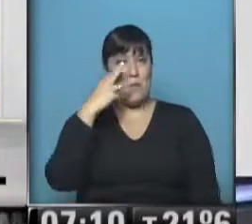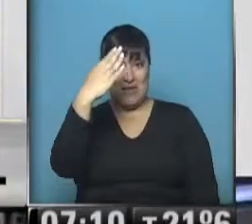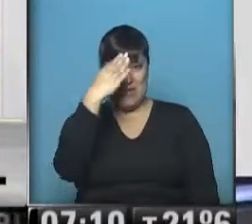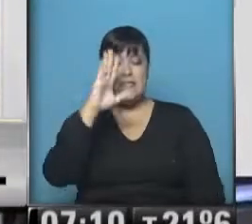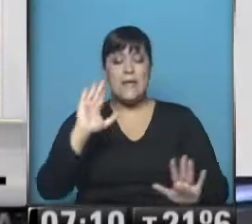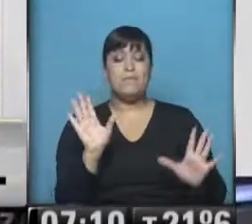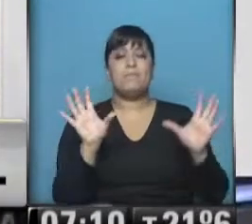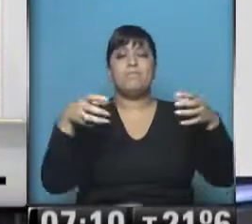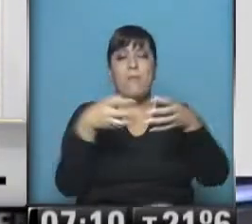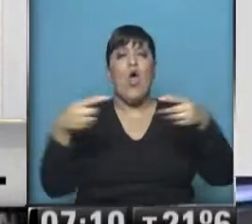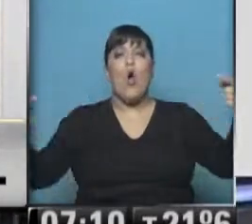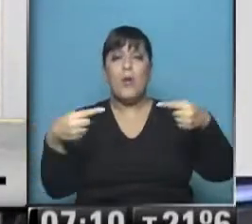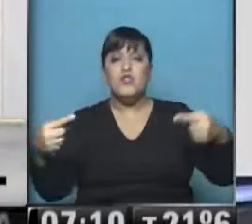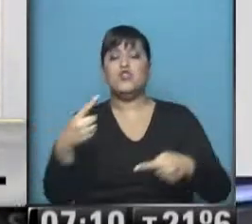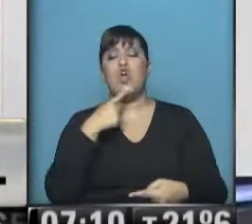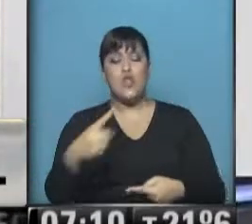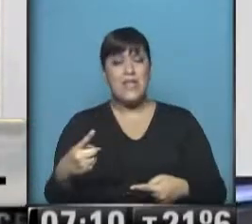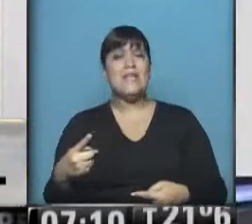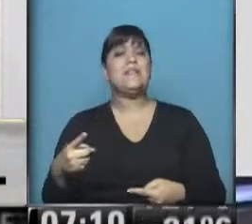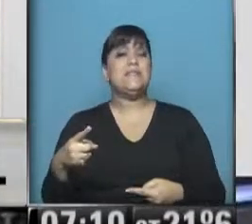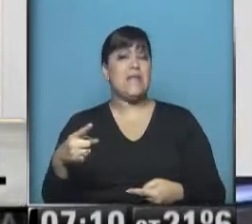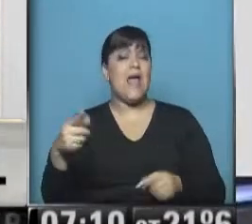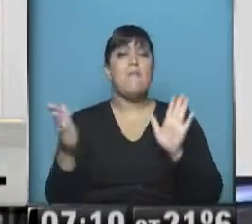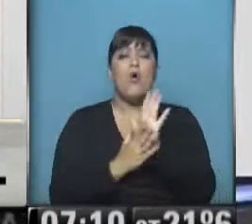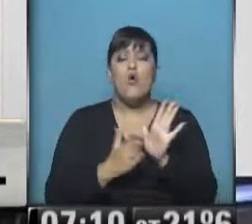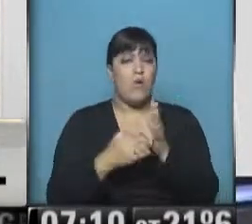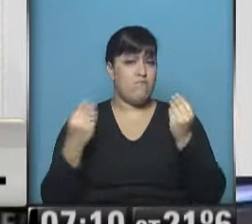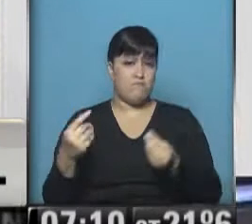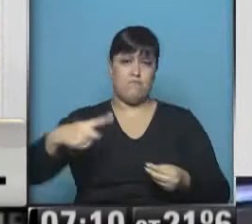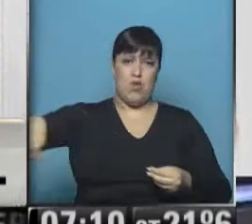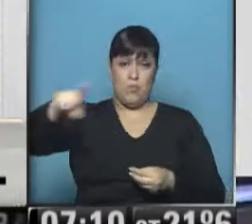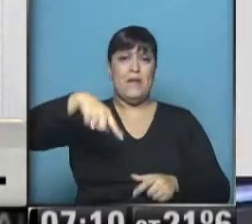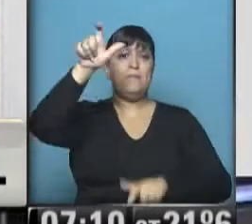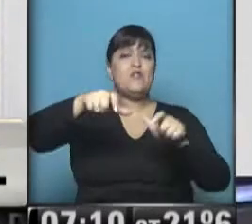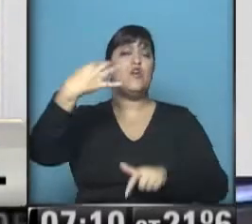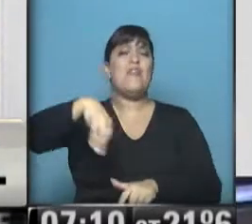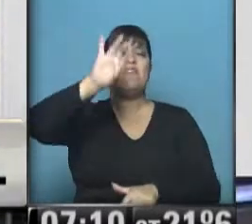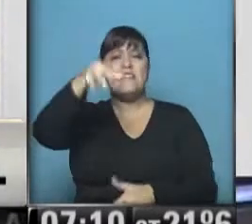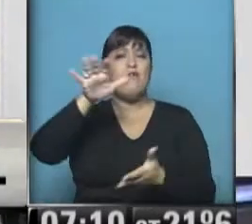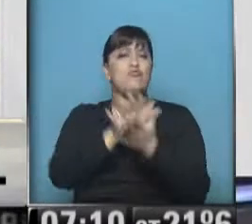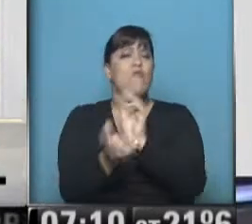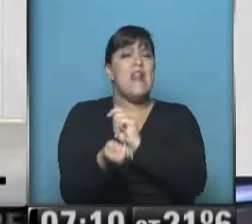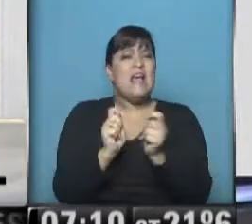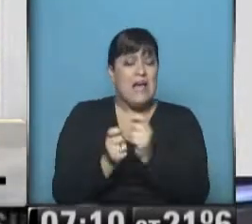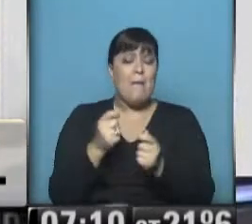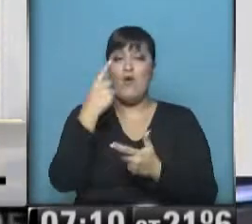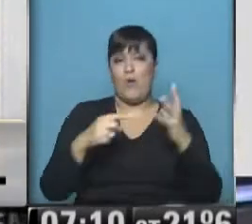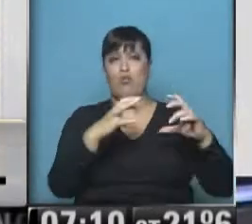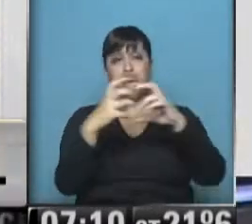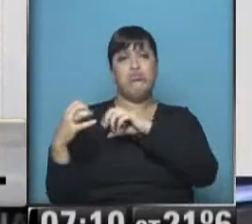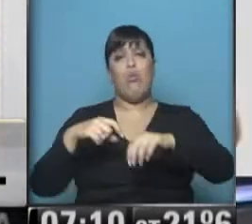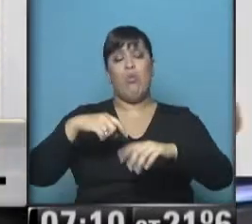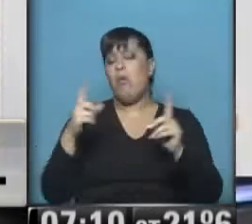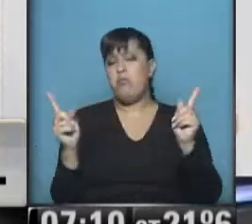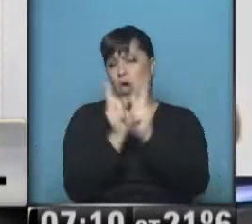tenía la oposición es de que había poco tiempo para instrumentar y que la gente entendiera y conociera y supiera cuáles eran los cambios que se implementara. Bueno, la discusión fue muy